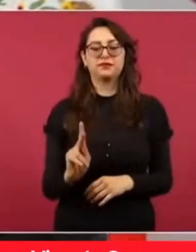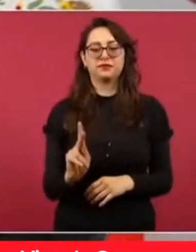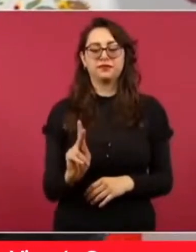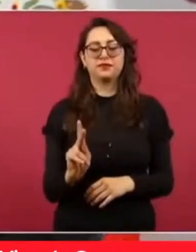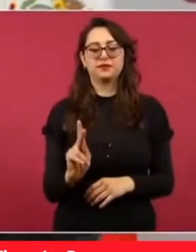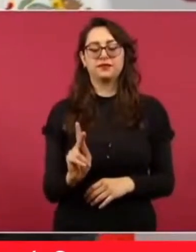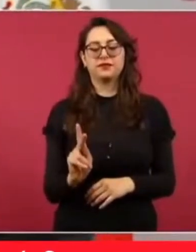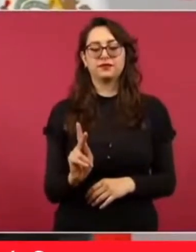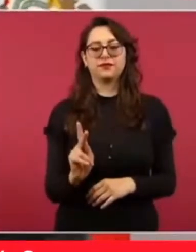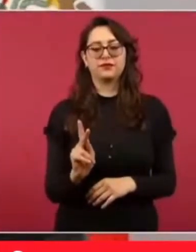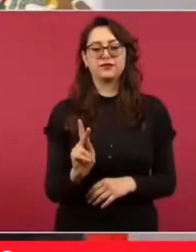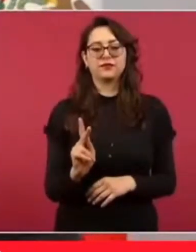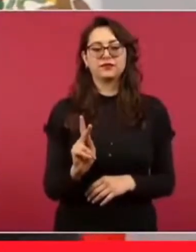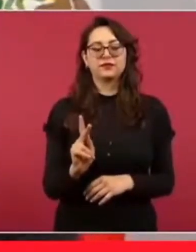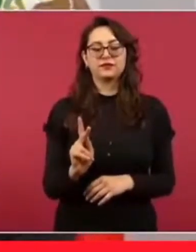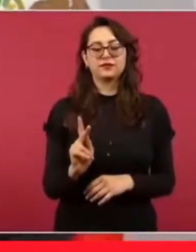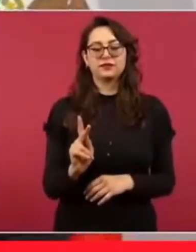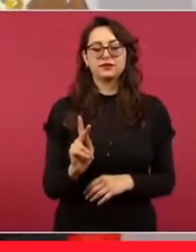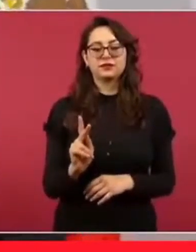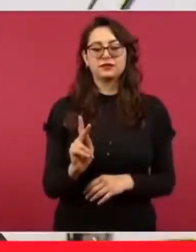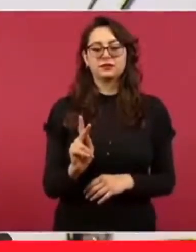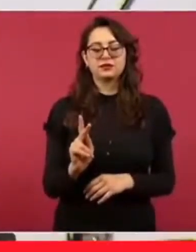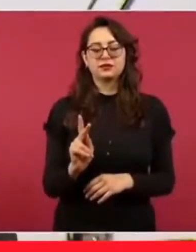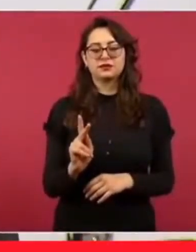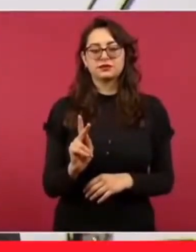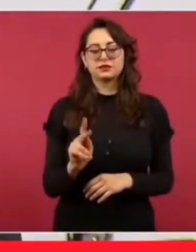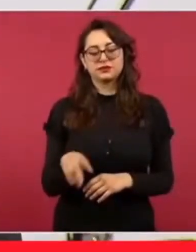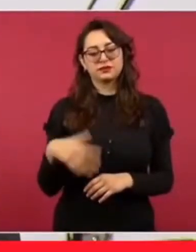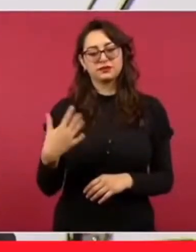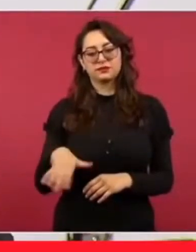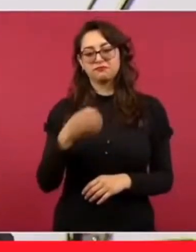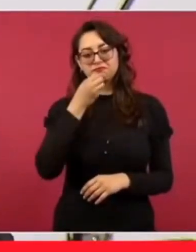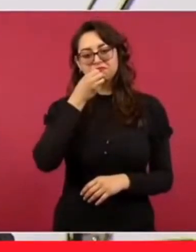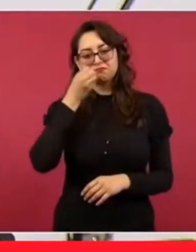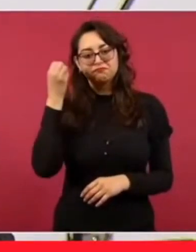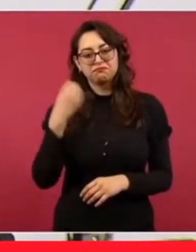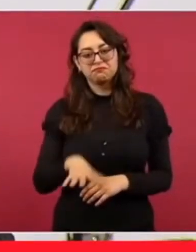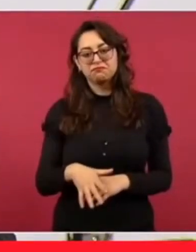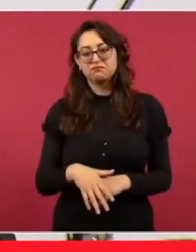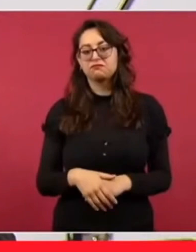son extraordinarias las dos.